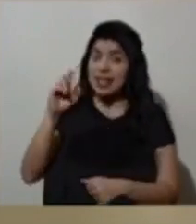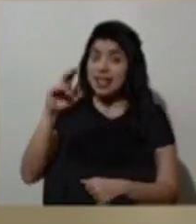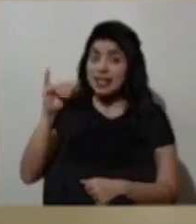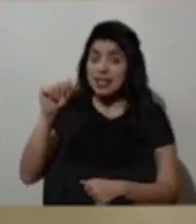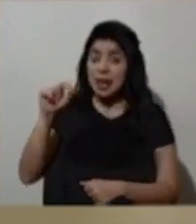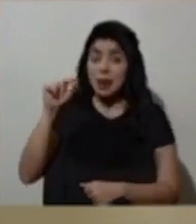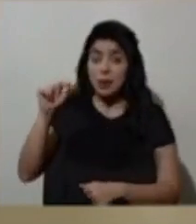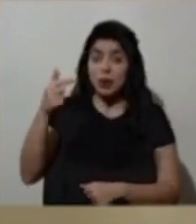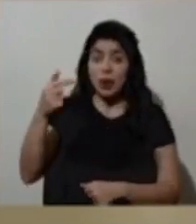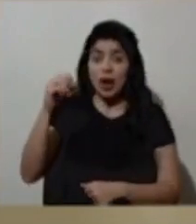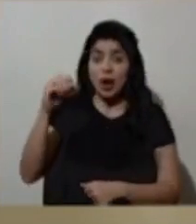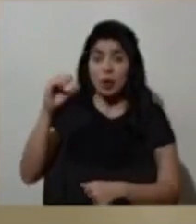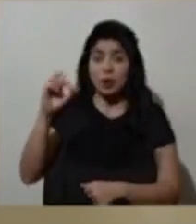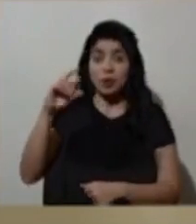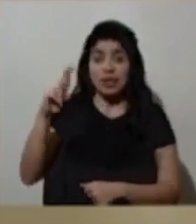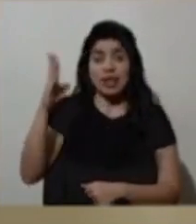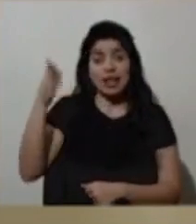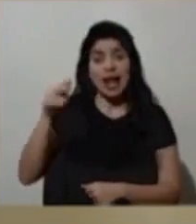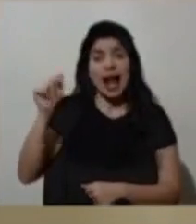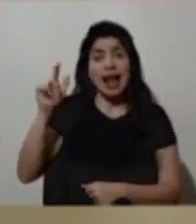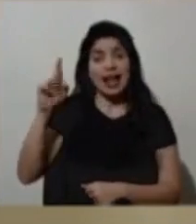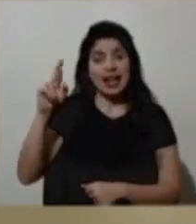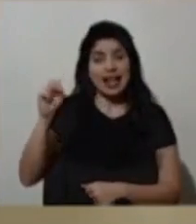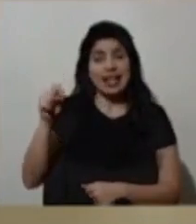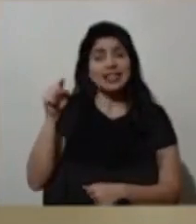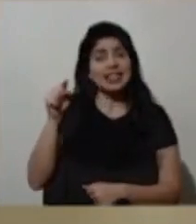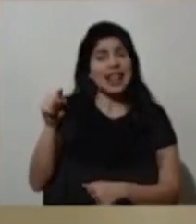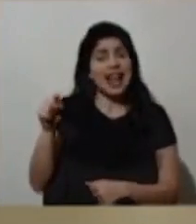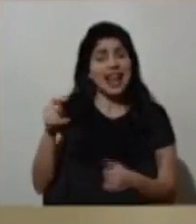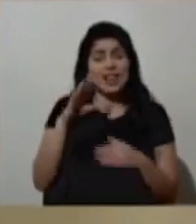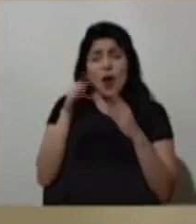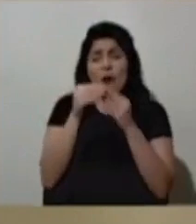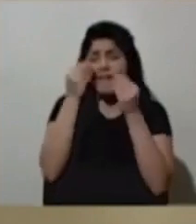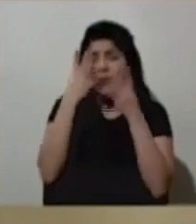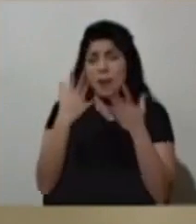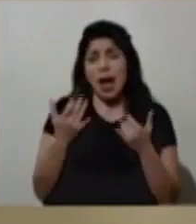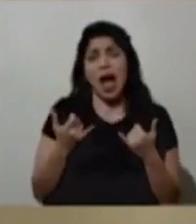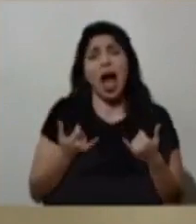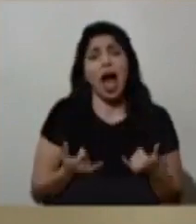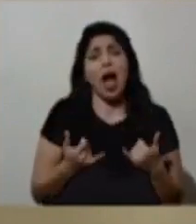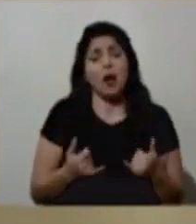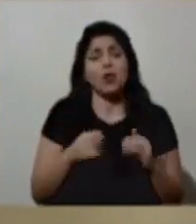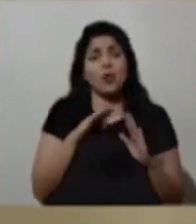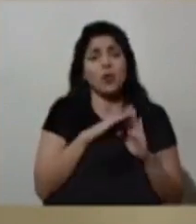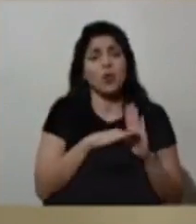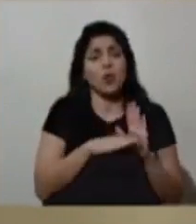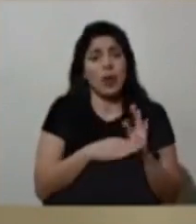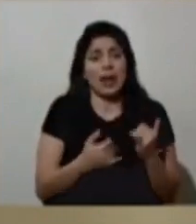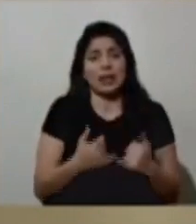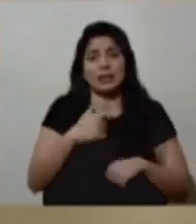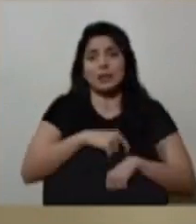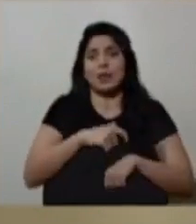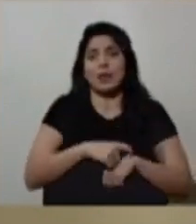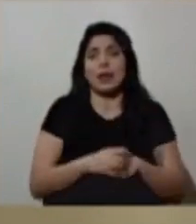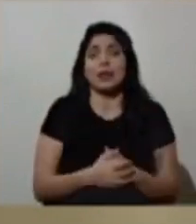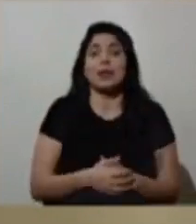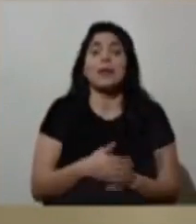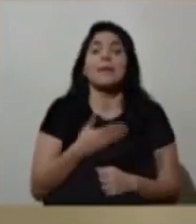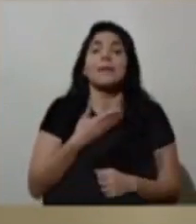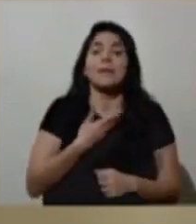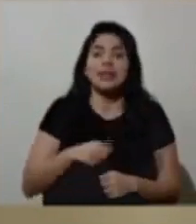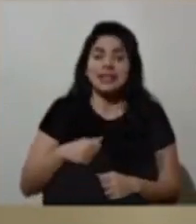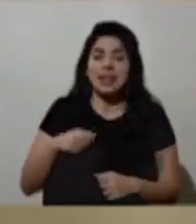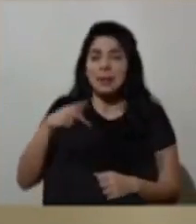.cr barra inclinada alertas. El sitio está totalmente actualizado con las medidas vigentes a la fecha. Presidencia